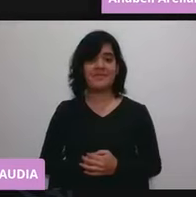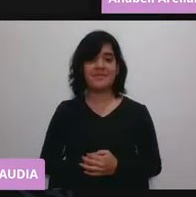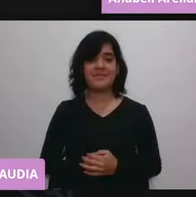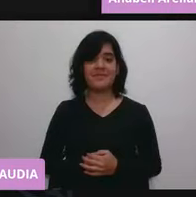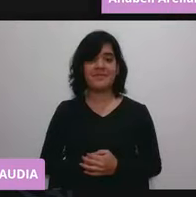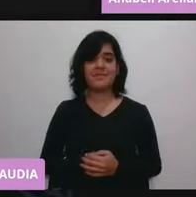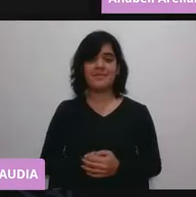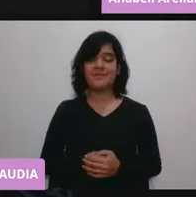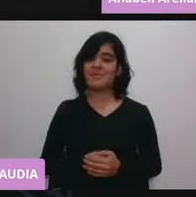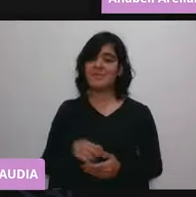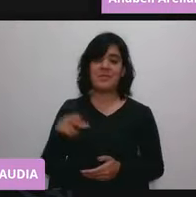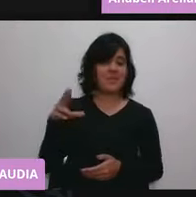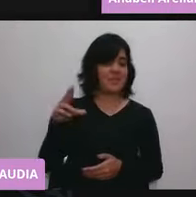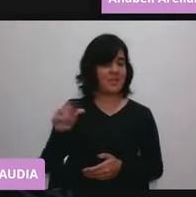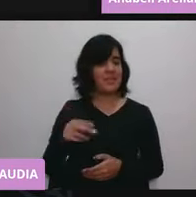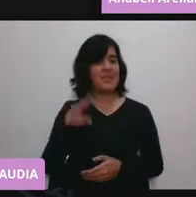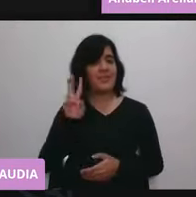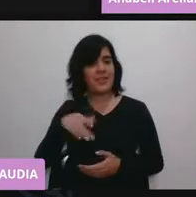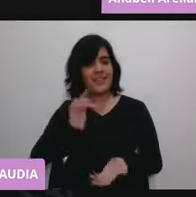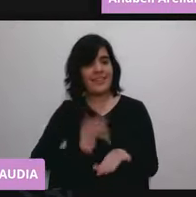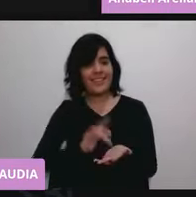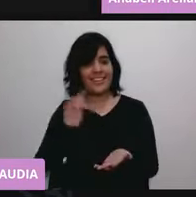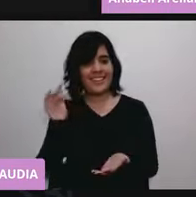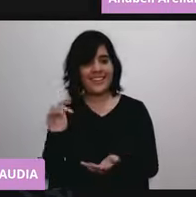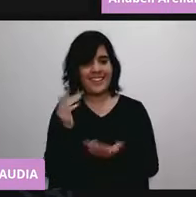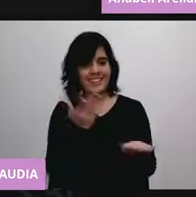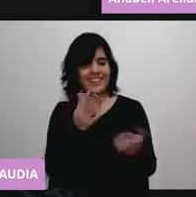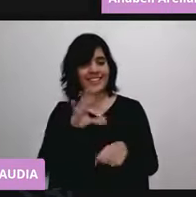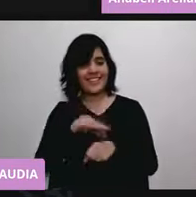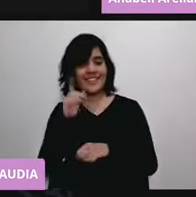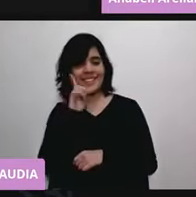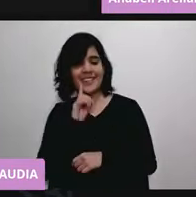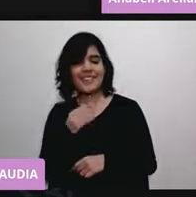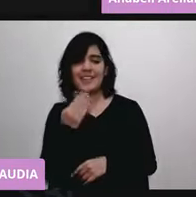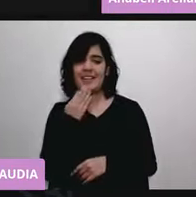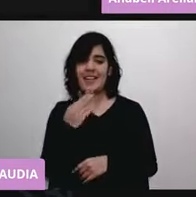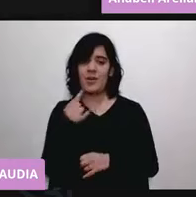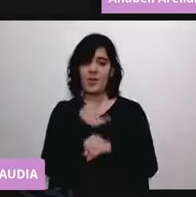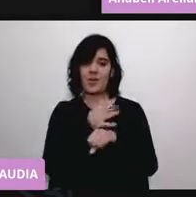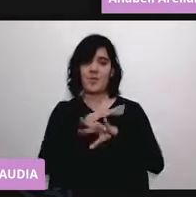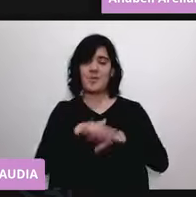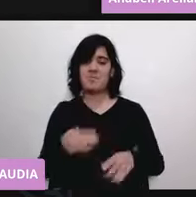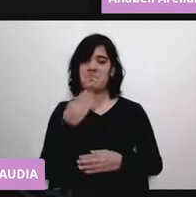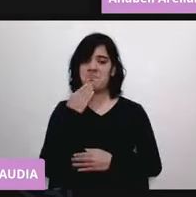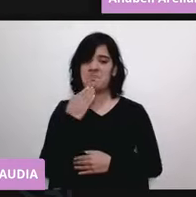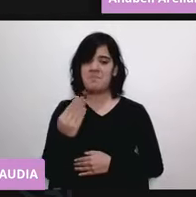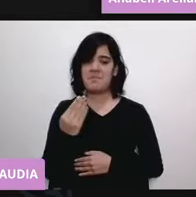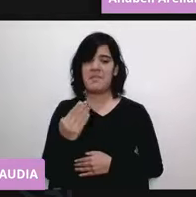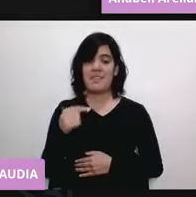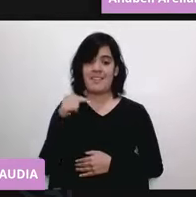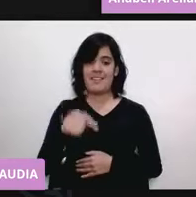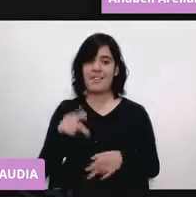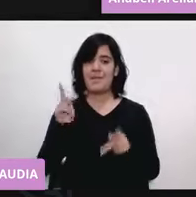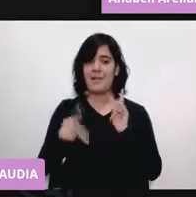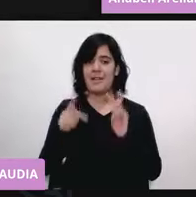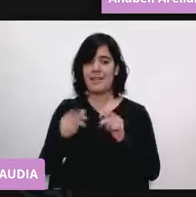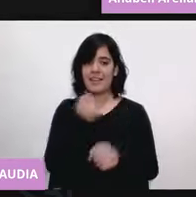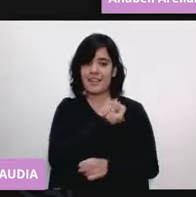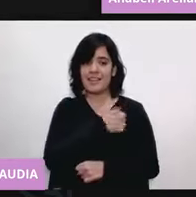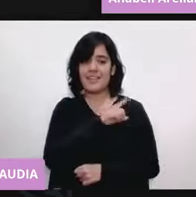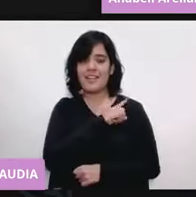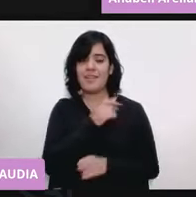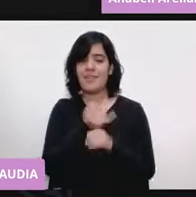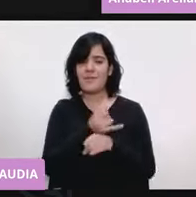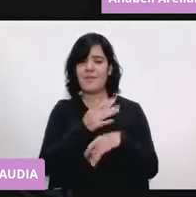Doctora, contrario, muchísimas gracias por la información que nos brinda hoy en esta plática de salud. Información